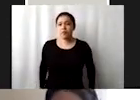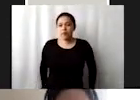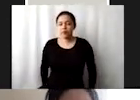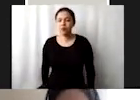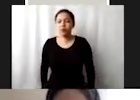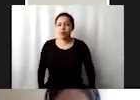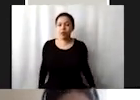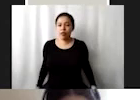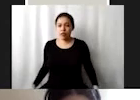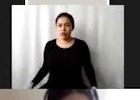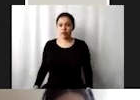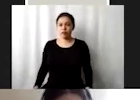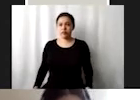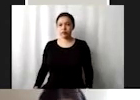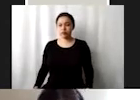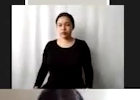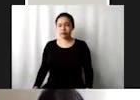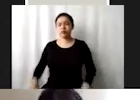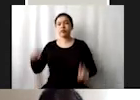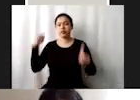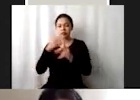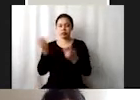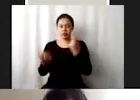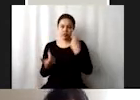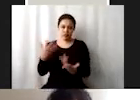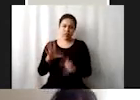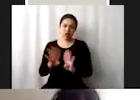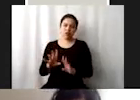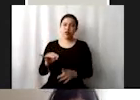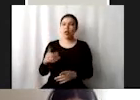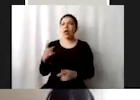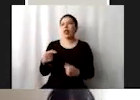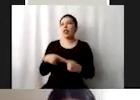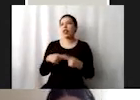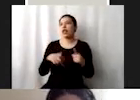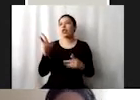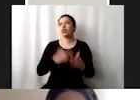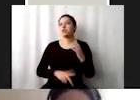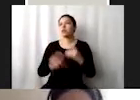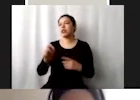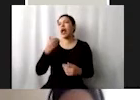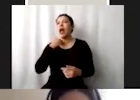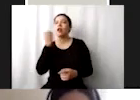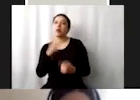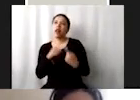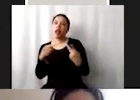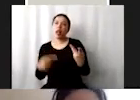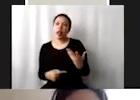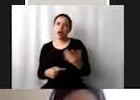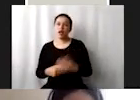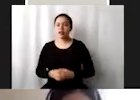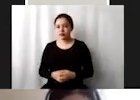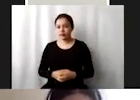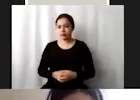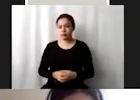si otra vez analizamos las metas algunas son muy vagas al solo decir de aquí al 2030 queremos esto pero pues lo importante es saber